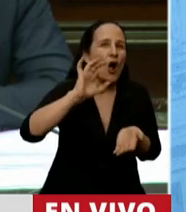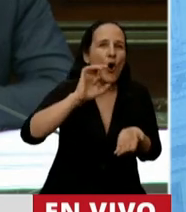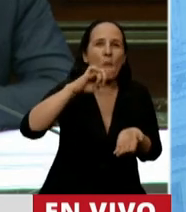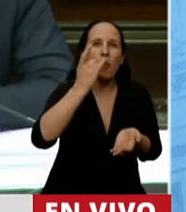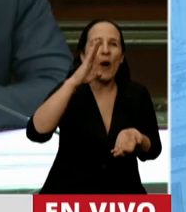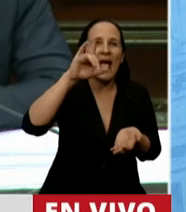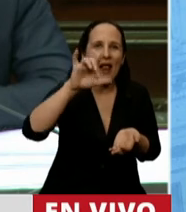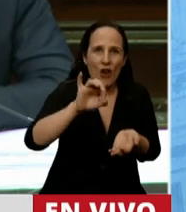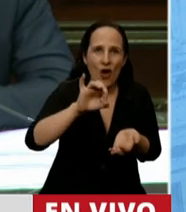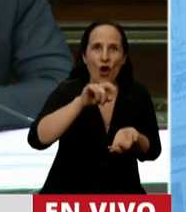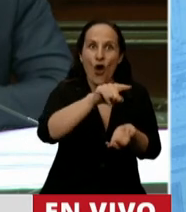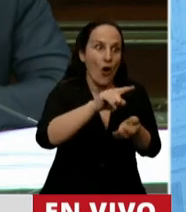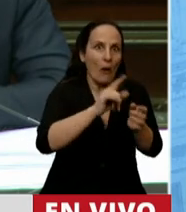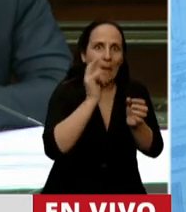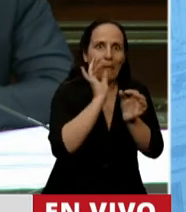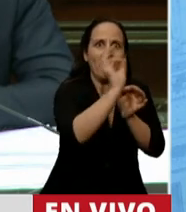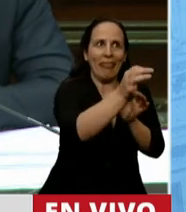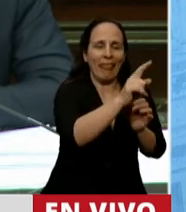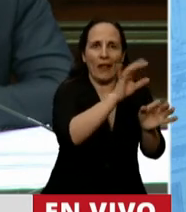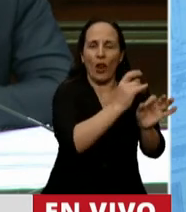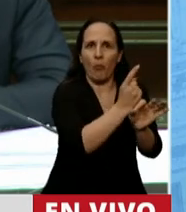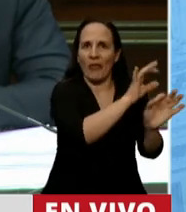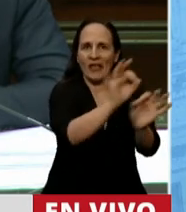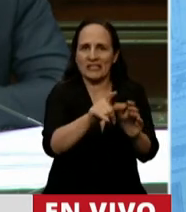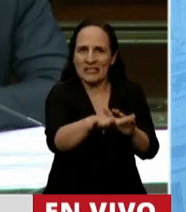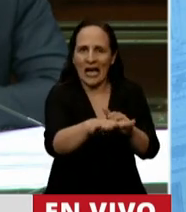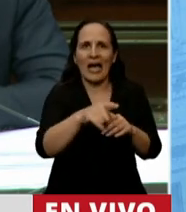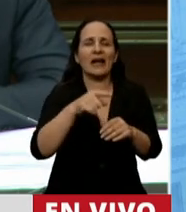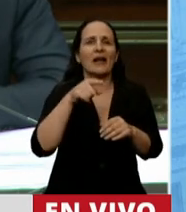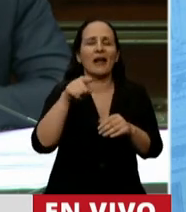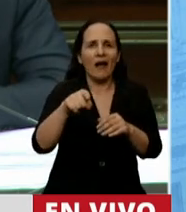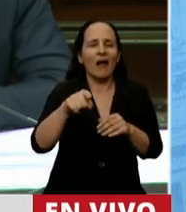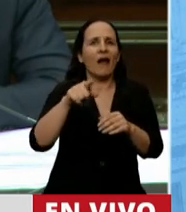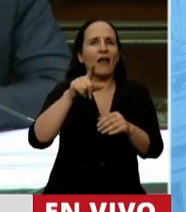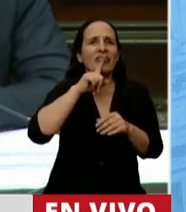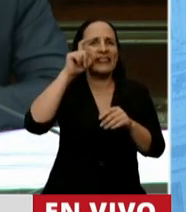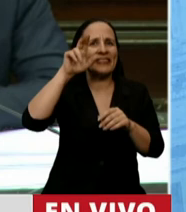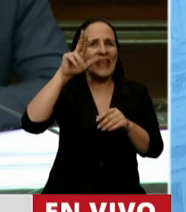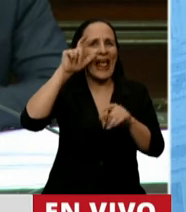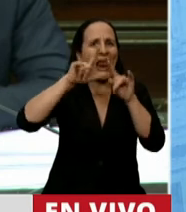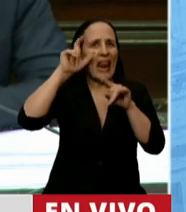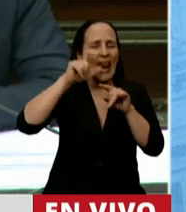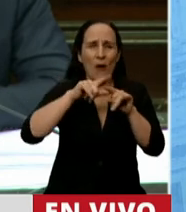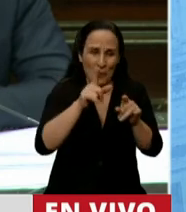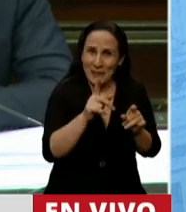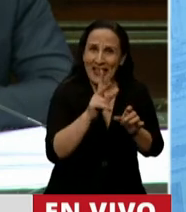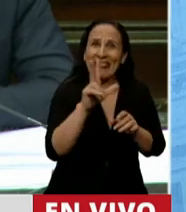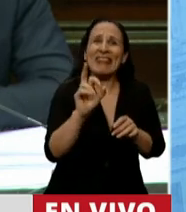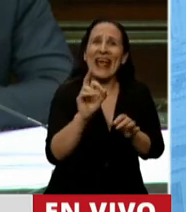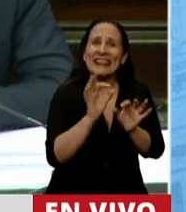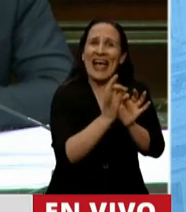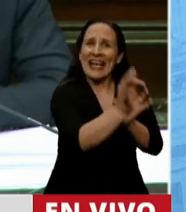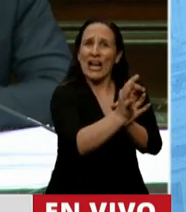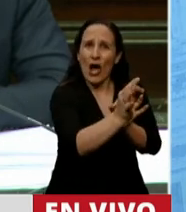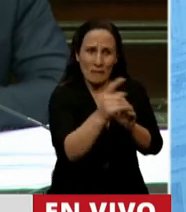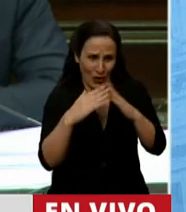Segundo Corral, Chile, pobladores de Trevele, Ñesquel, en Futaleufú, Chile, que están a 30 kilómetros de su domicilio y no se